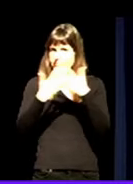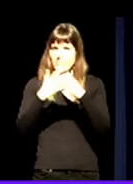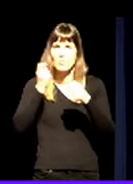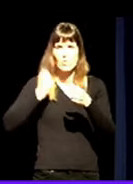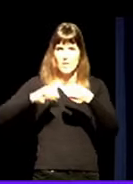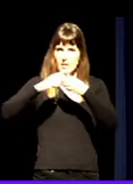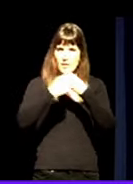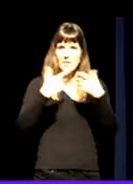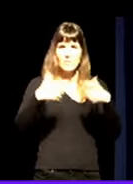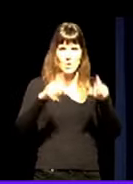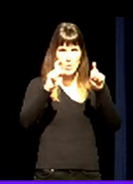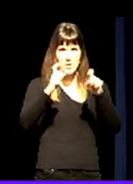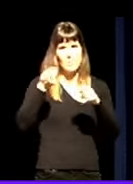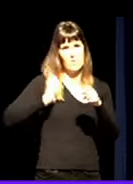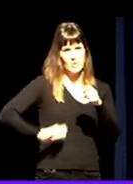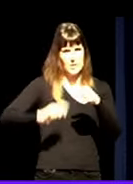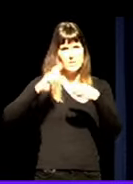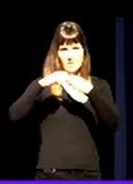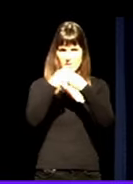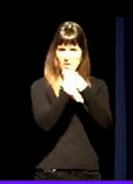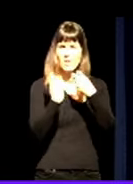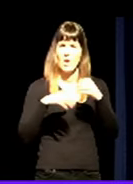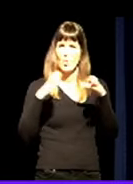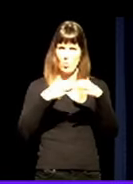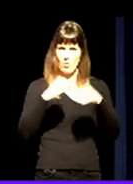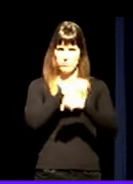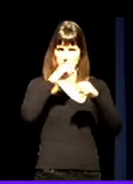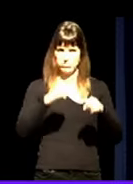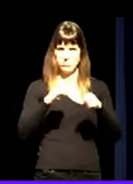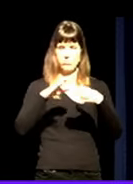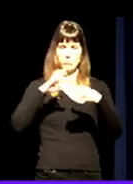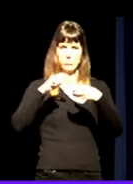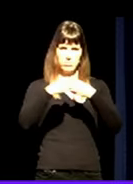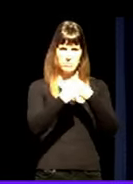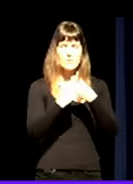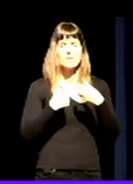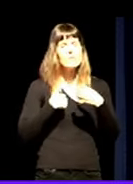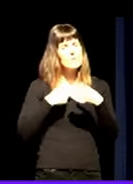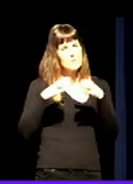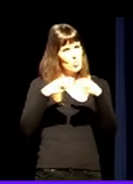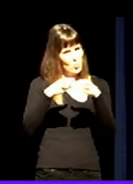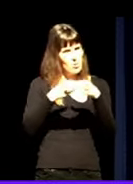saileko profesionalekin, osatu dugula talde bat. Eta, adi garaia,